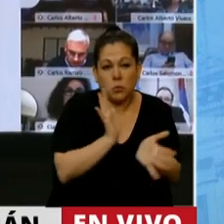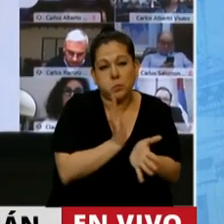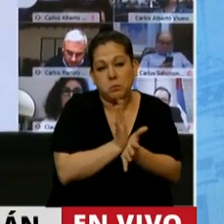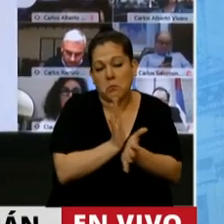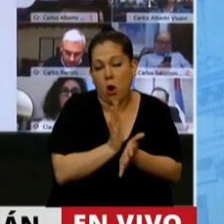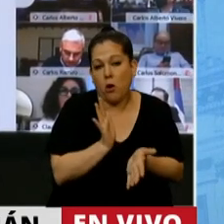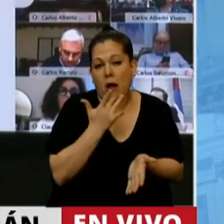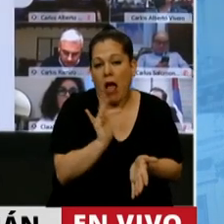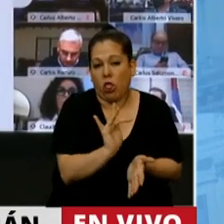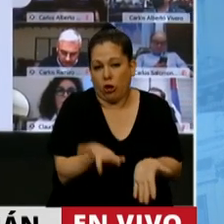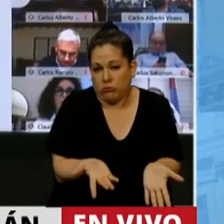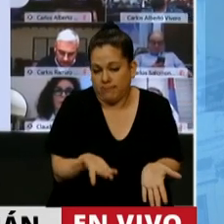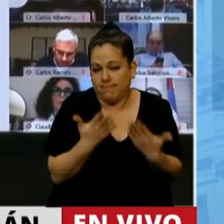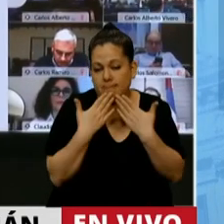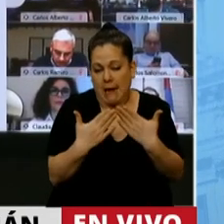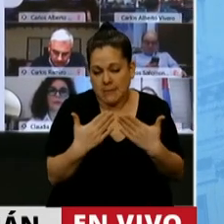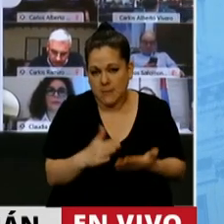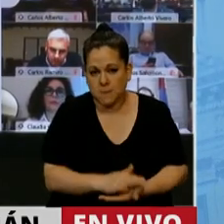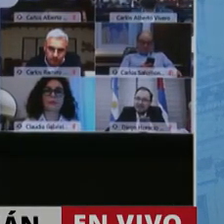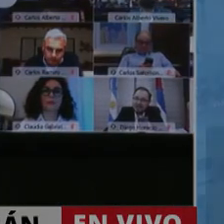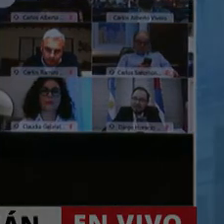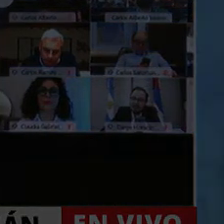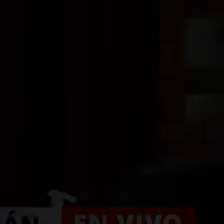instrumento poco útil. Muchas gracias. Gracias a usted, diputada.